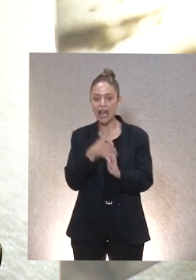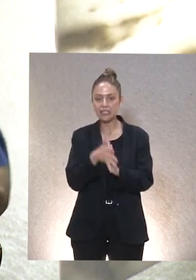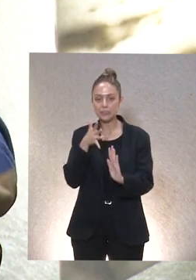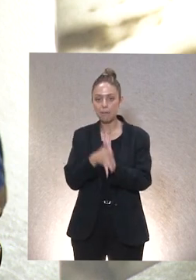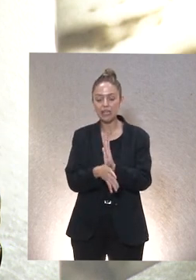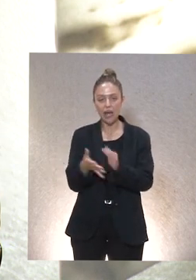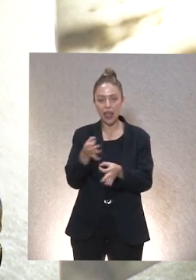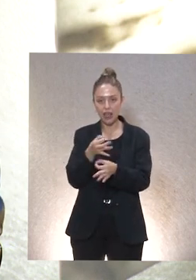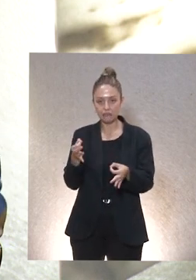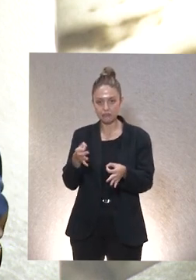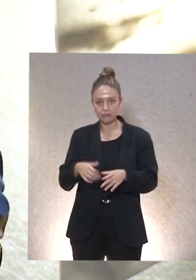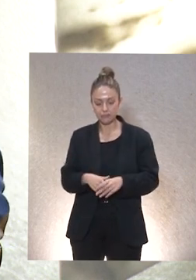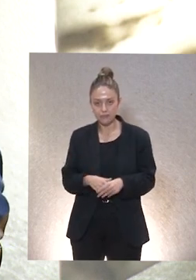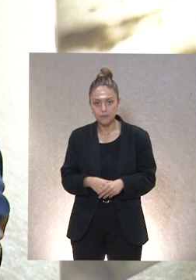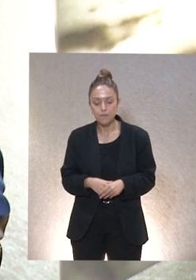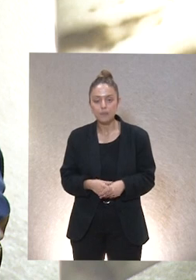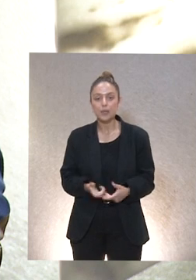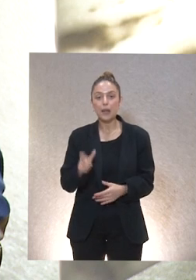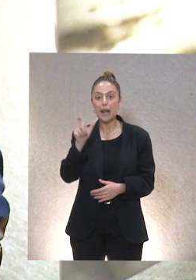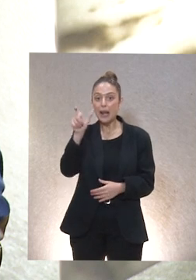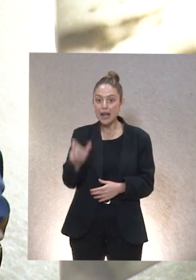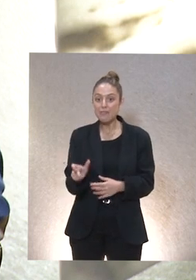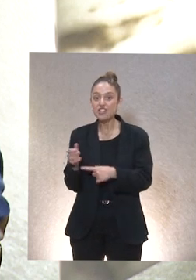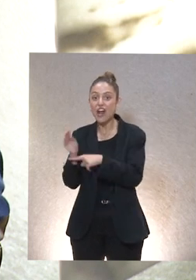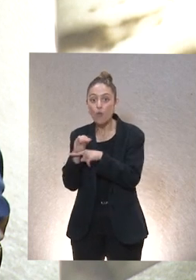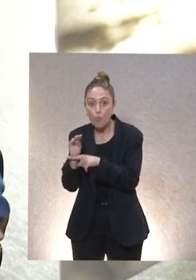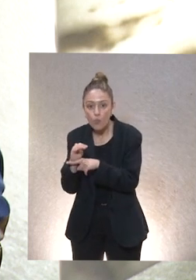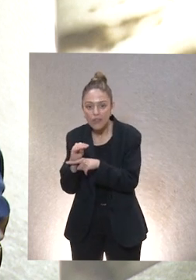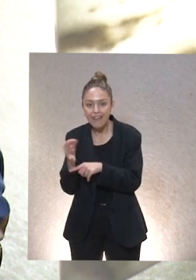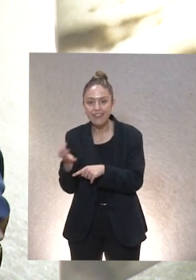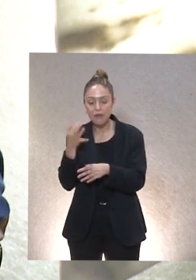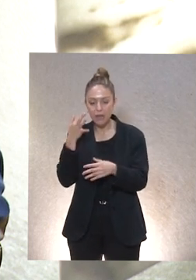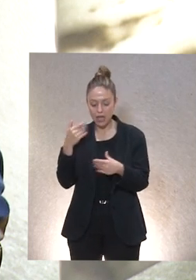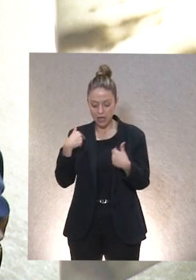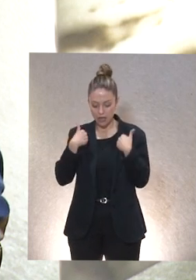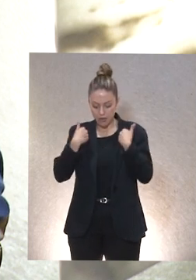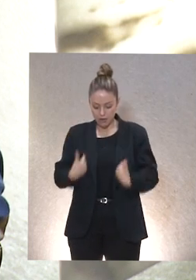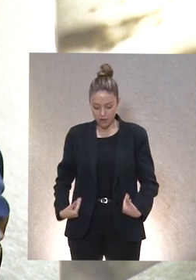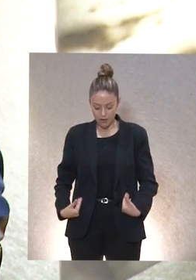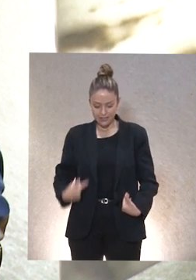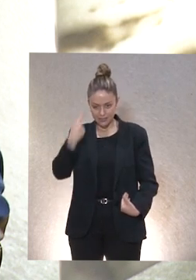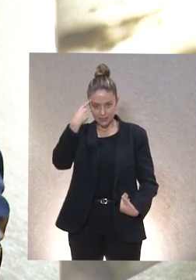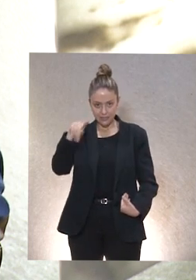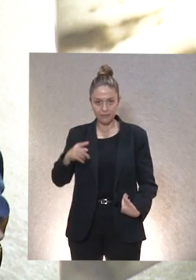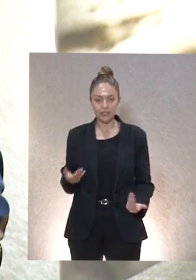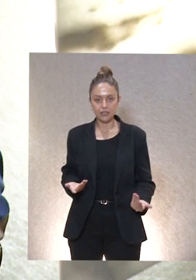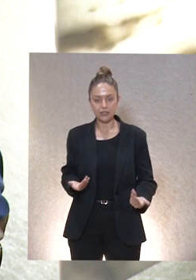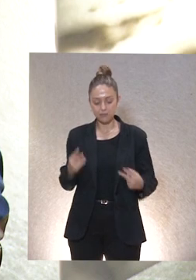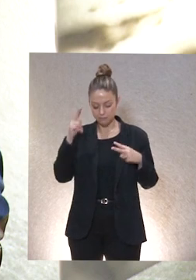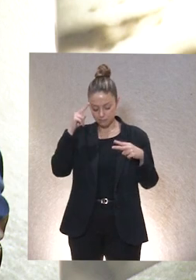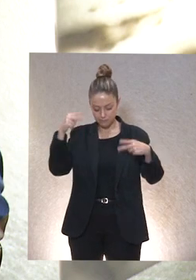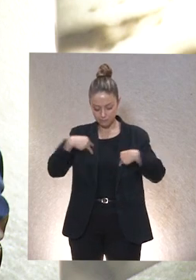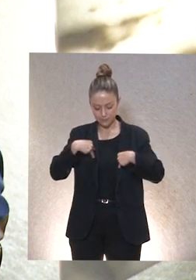inadecuadamente y la persona que cuida tiene que estar alerta sobre sí misma a su vez para decir